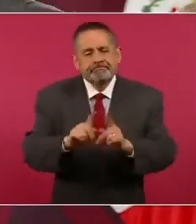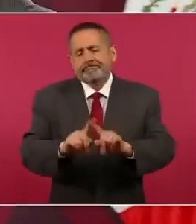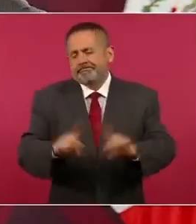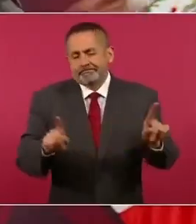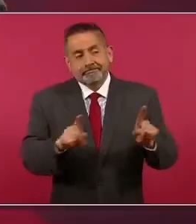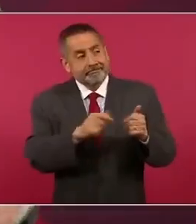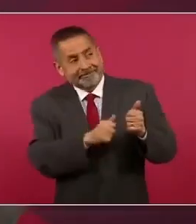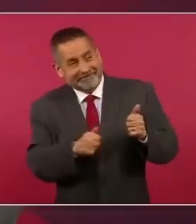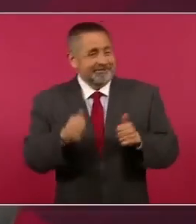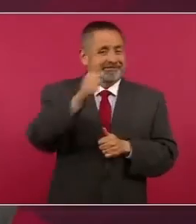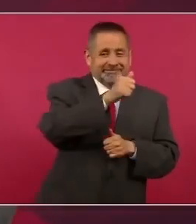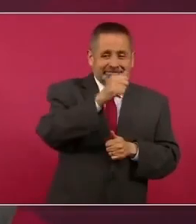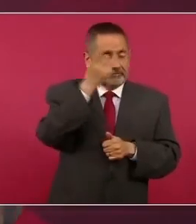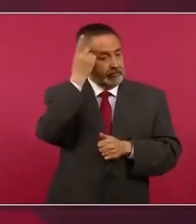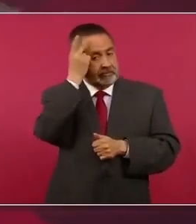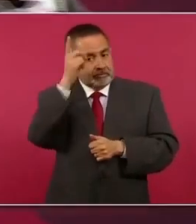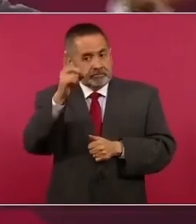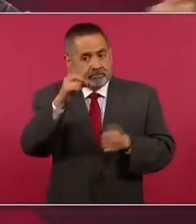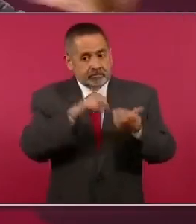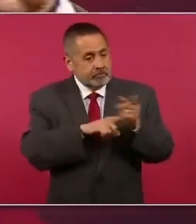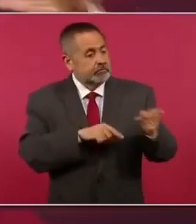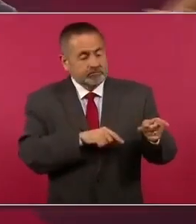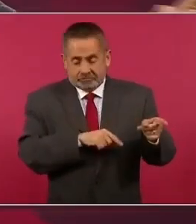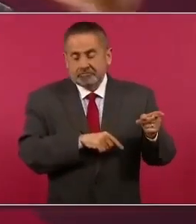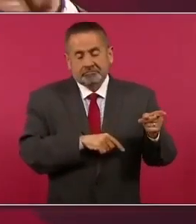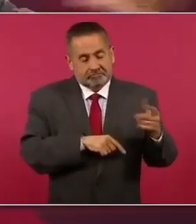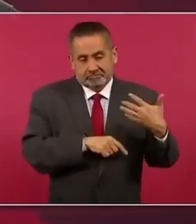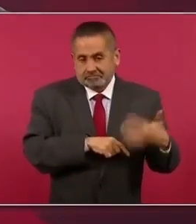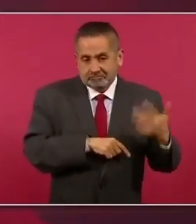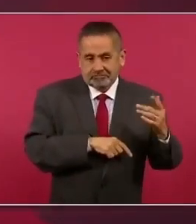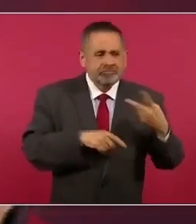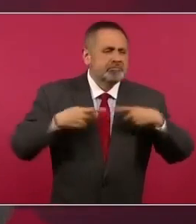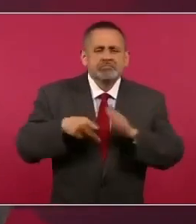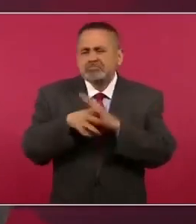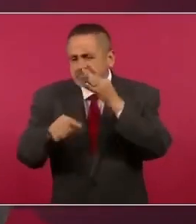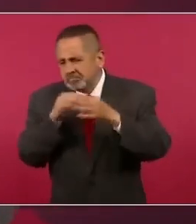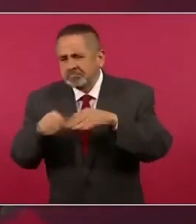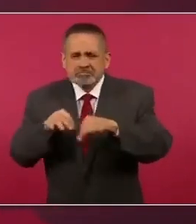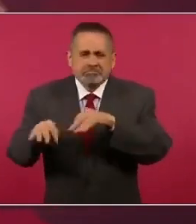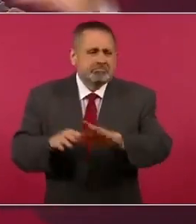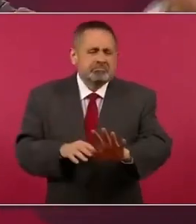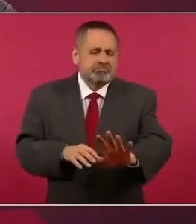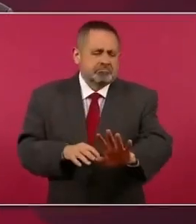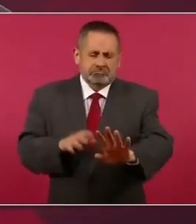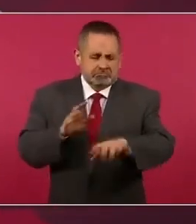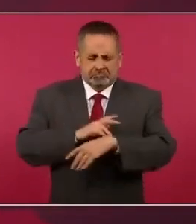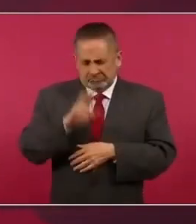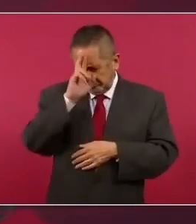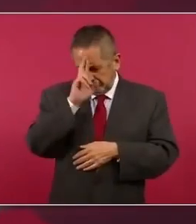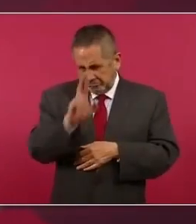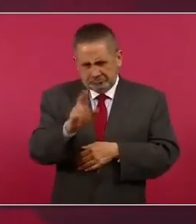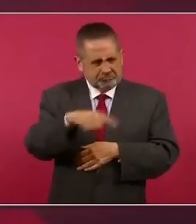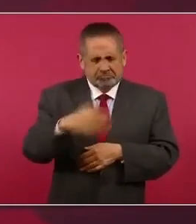cosa los trabajadores de la prensa que merecen todo nuestro respeto